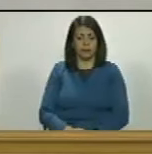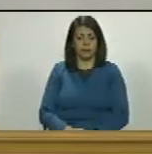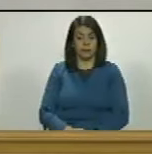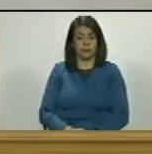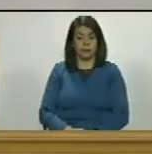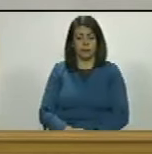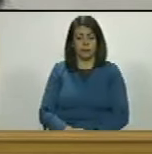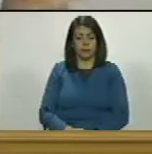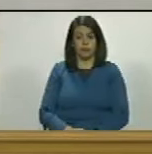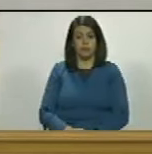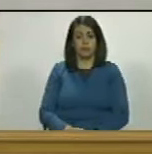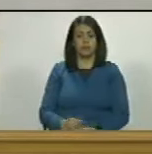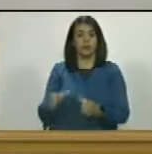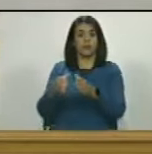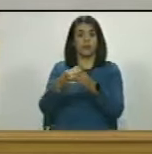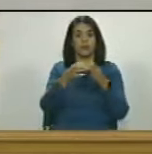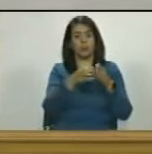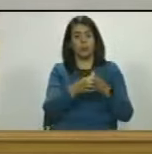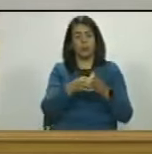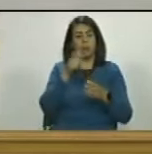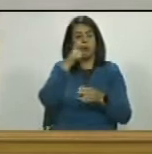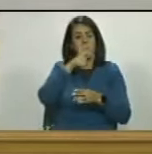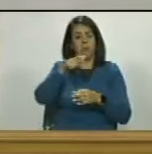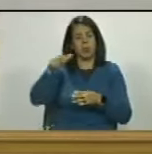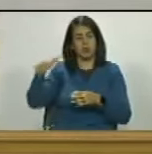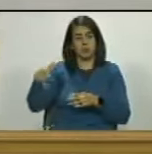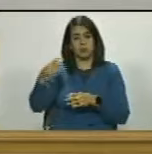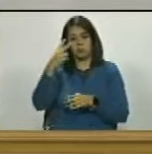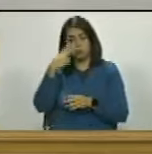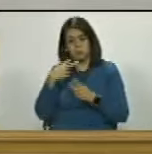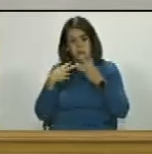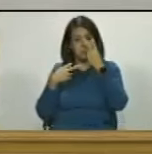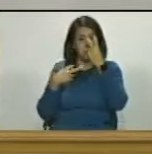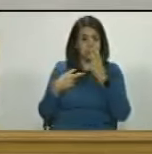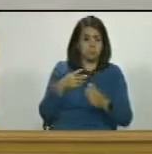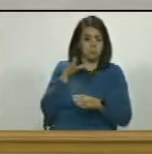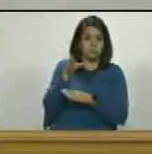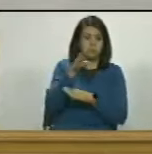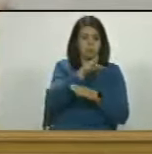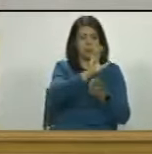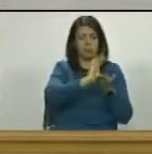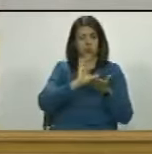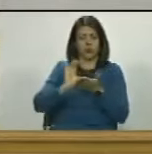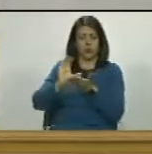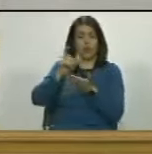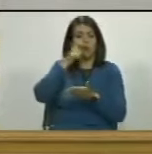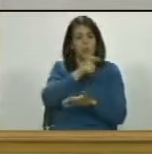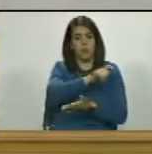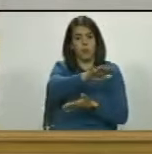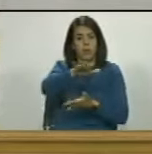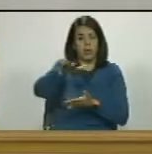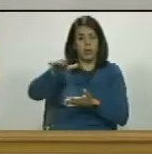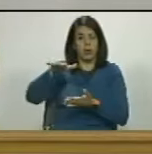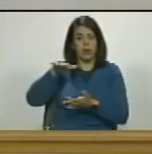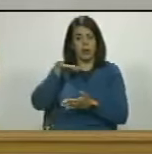mensual en sectores populares de Venezuela en ciudades en pueblos